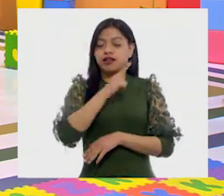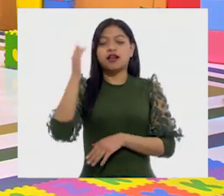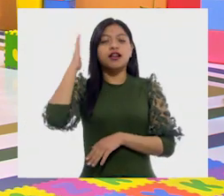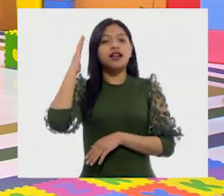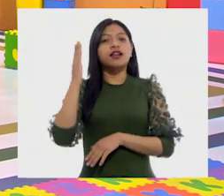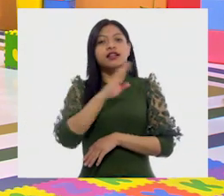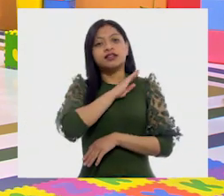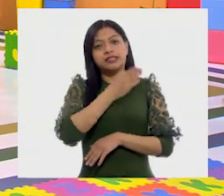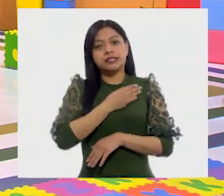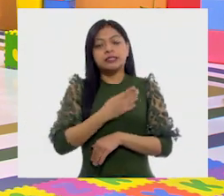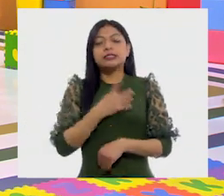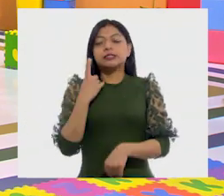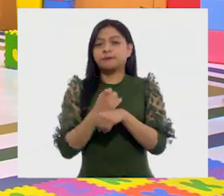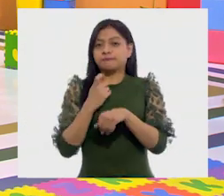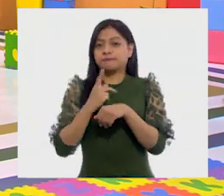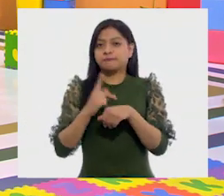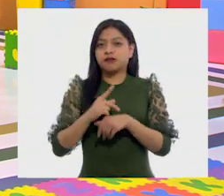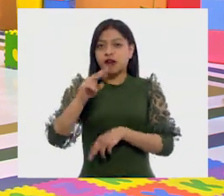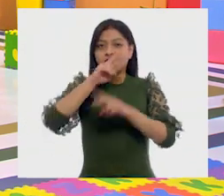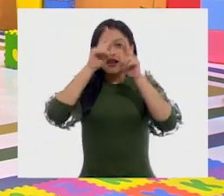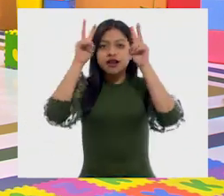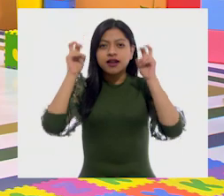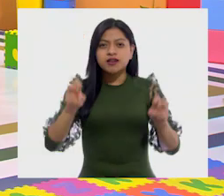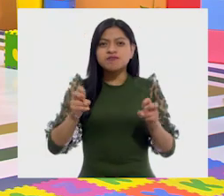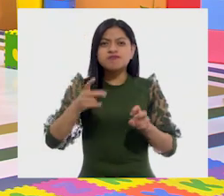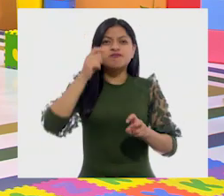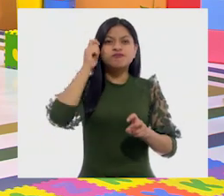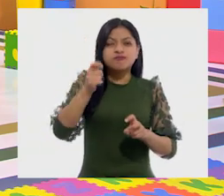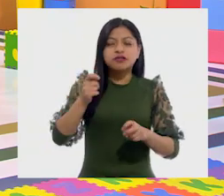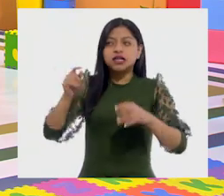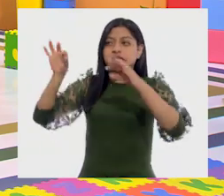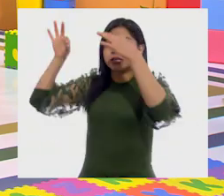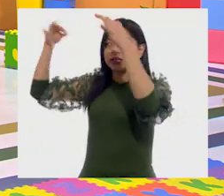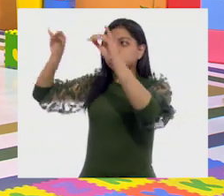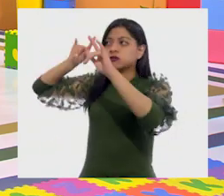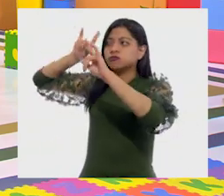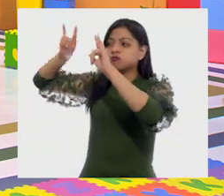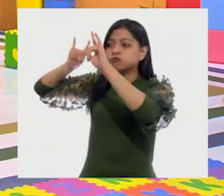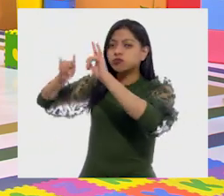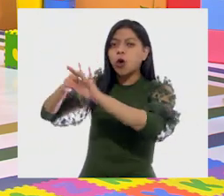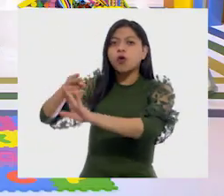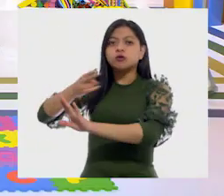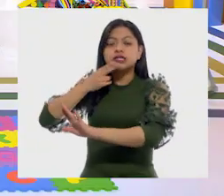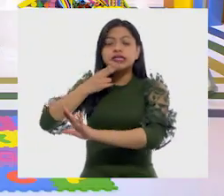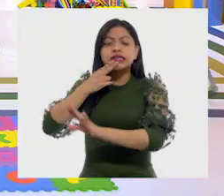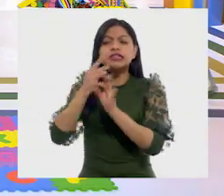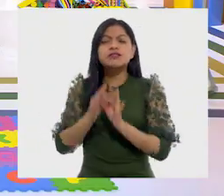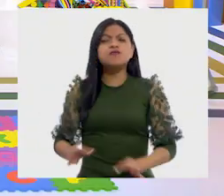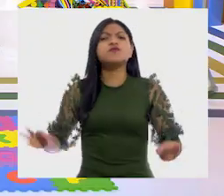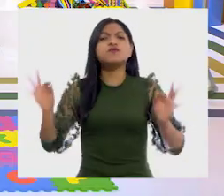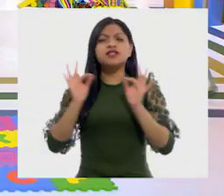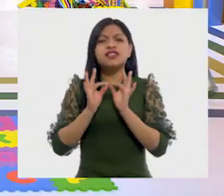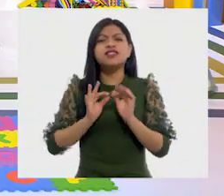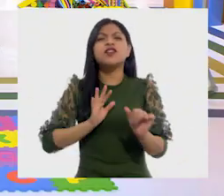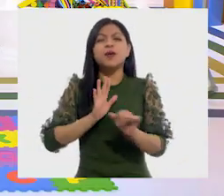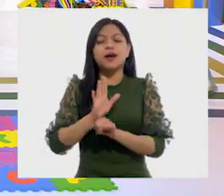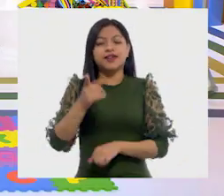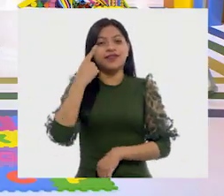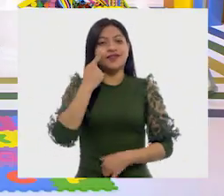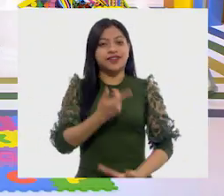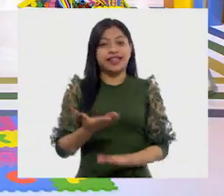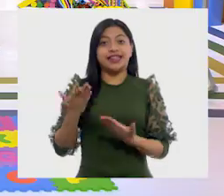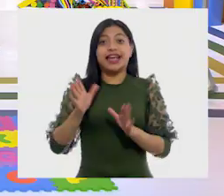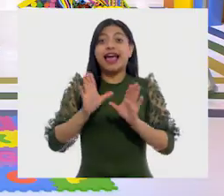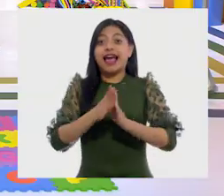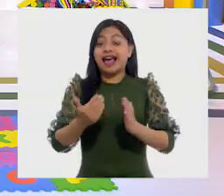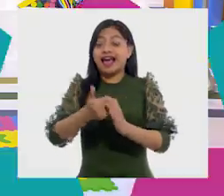Primer Grado, veremos el tema Carteles, su uso e importancia. Pero antes, vamos con Ajo Listo,